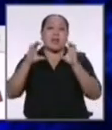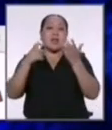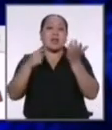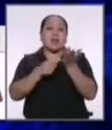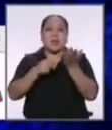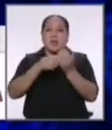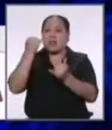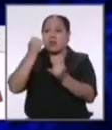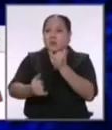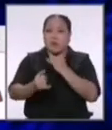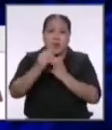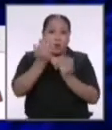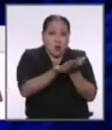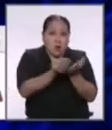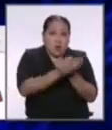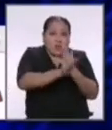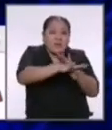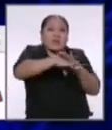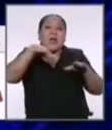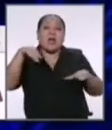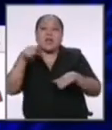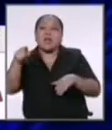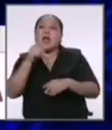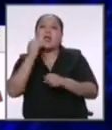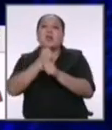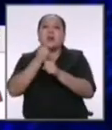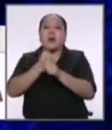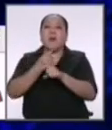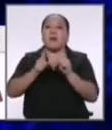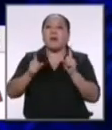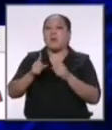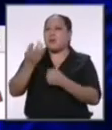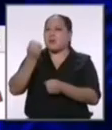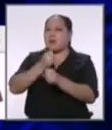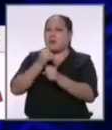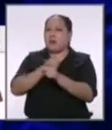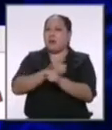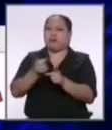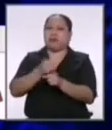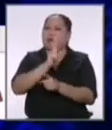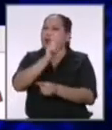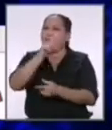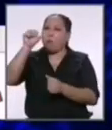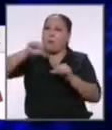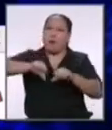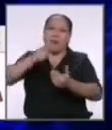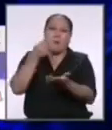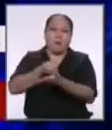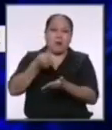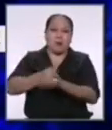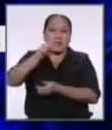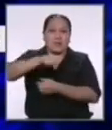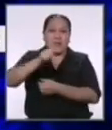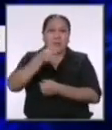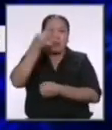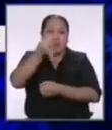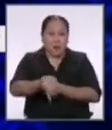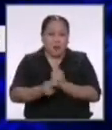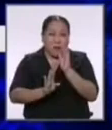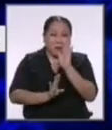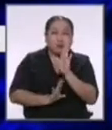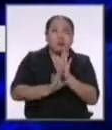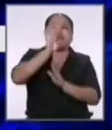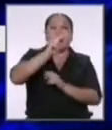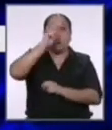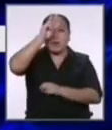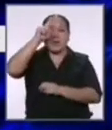acabando el colegio porque los jóvenes salen del colegio a trabajar pero tienen empleos informales y mal pagados si realmente queremos sacar al Perú adelante debemos